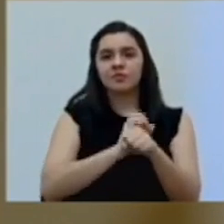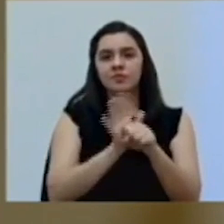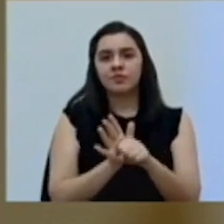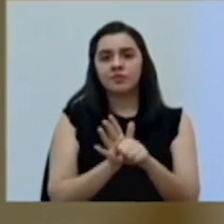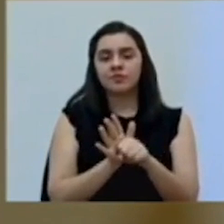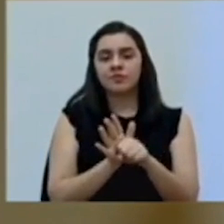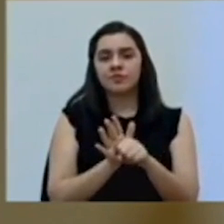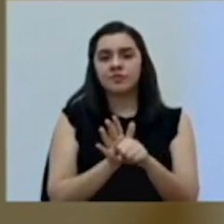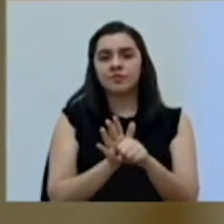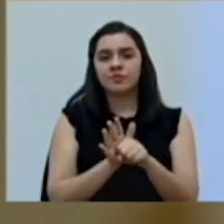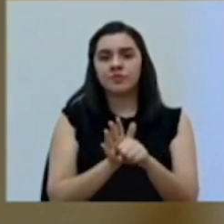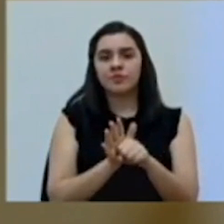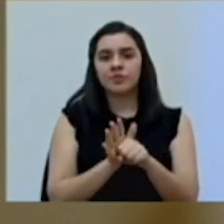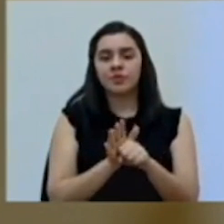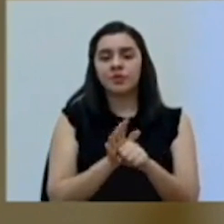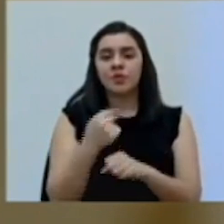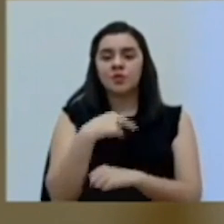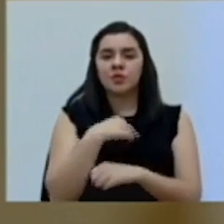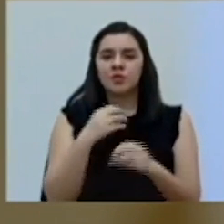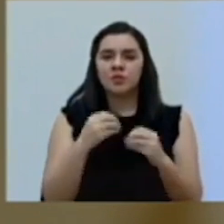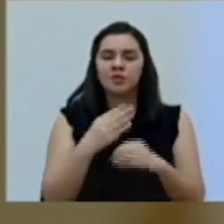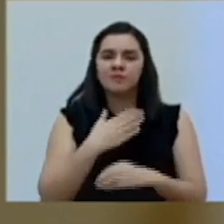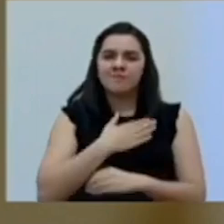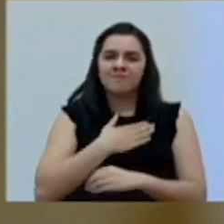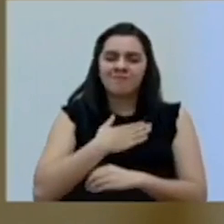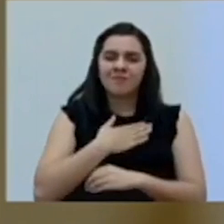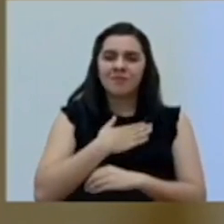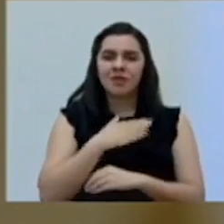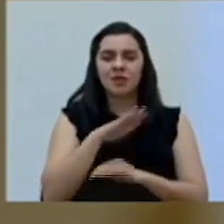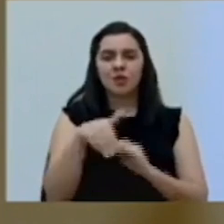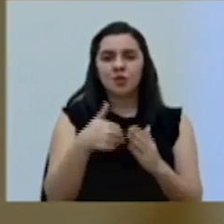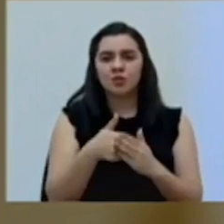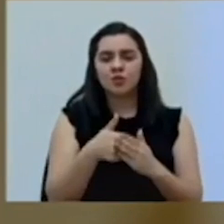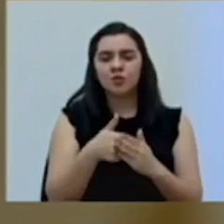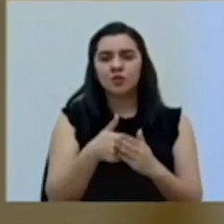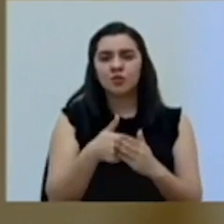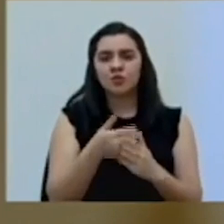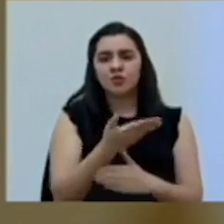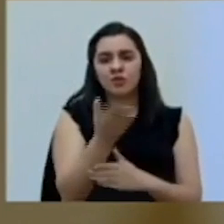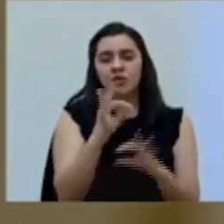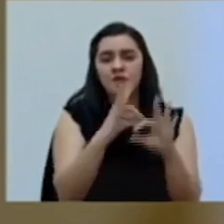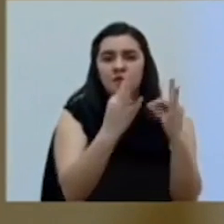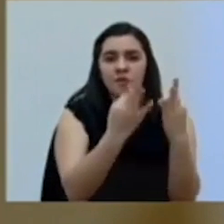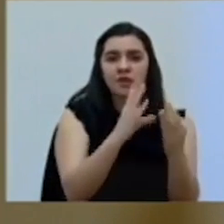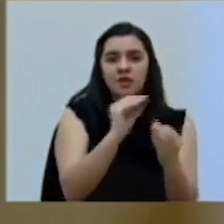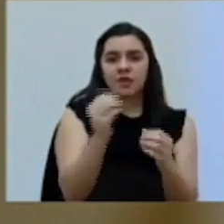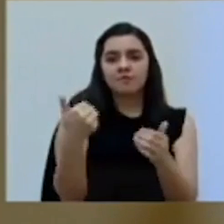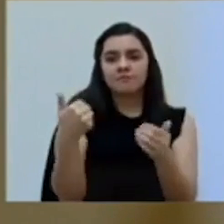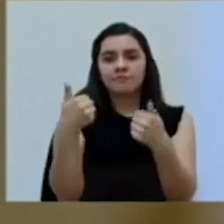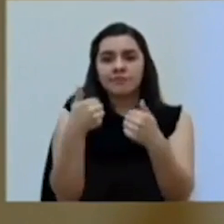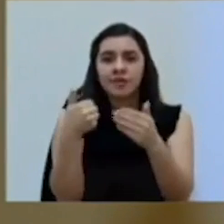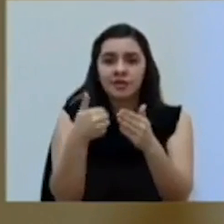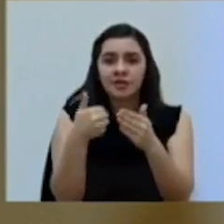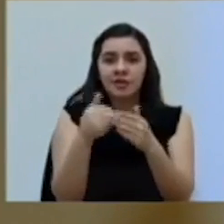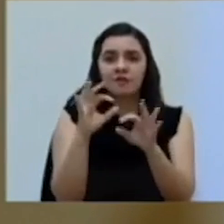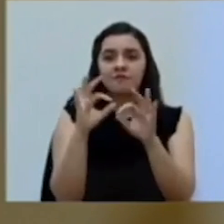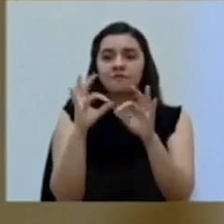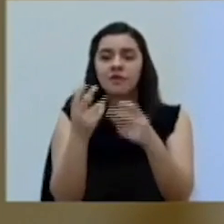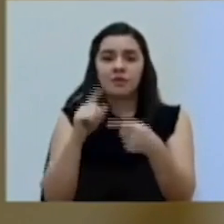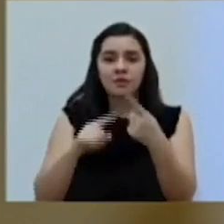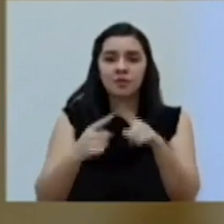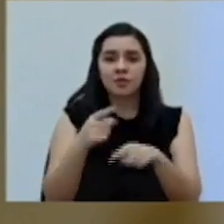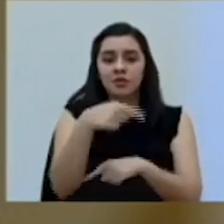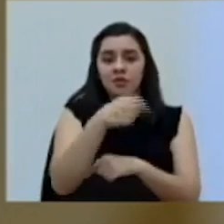-19. Nuestro más sentido pésame a todos, todos familiares y allegados de esos 14 y todos los que han